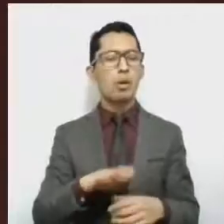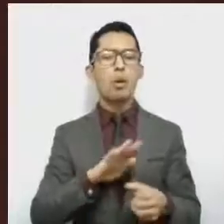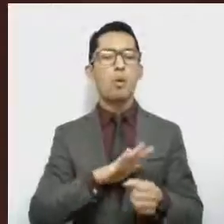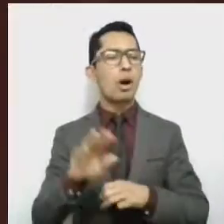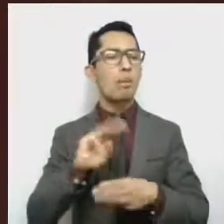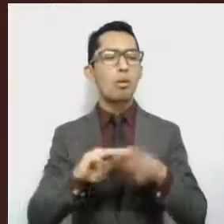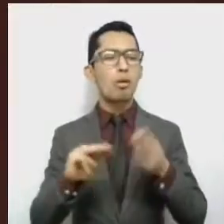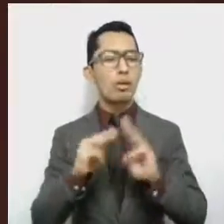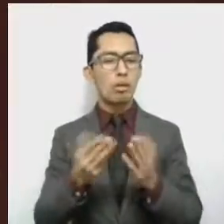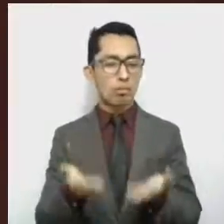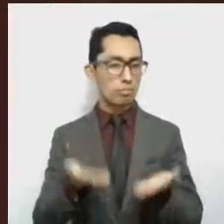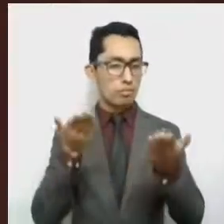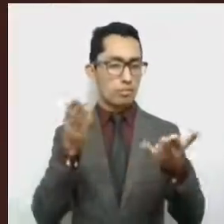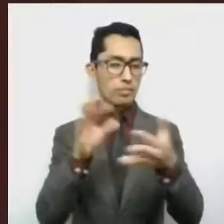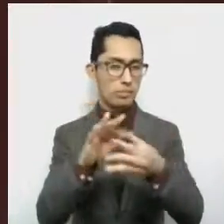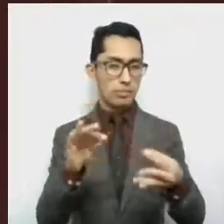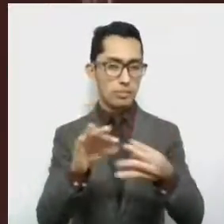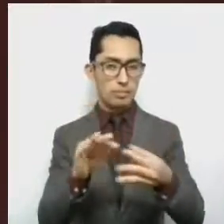exposición de motivos.